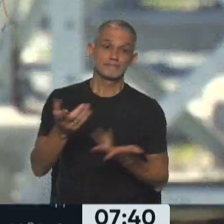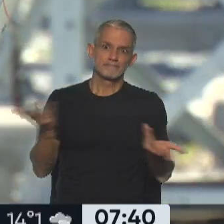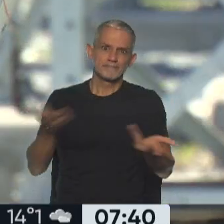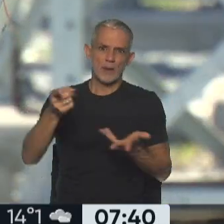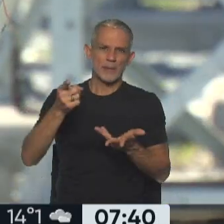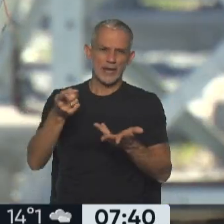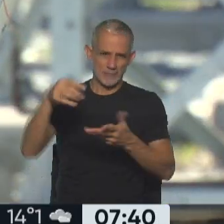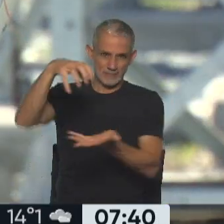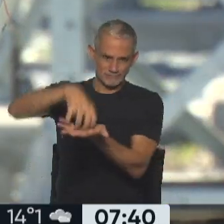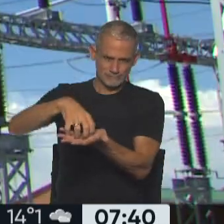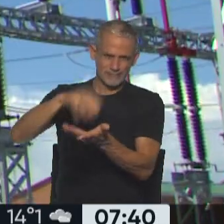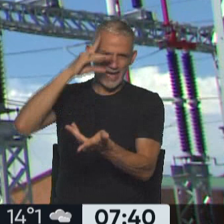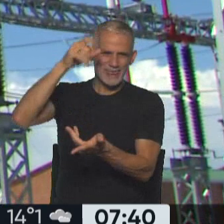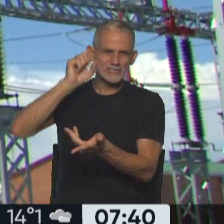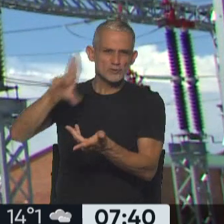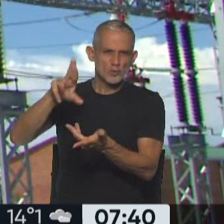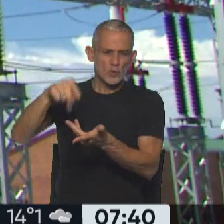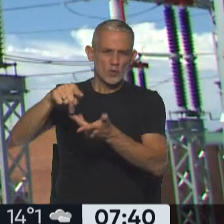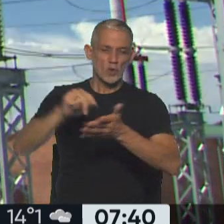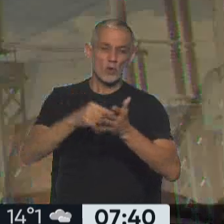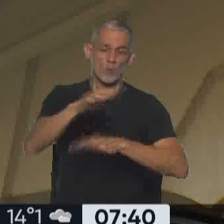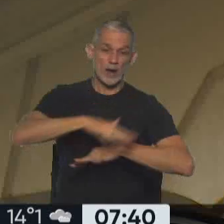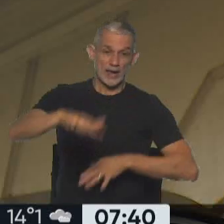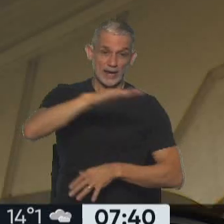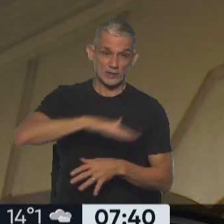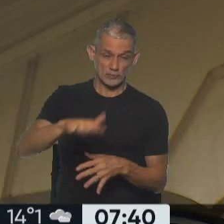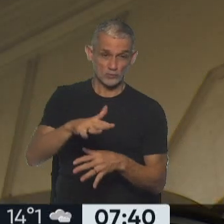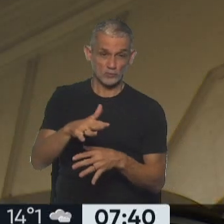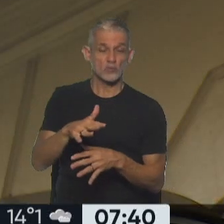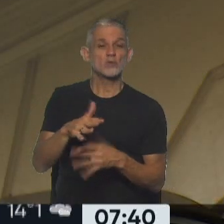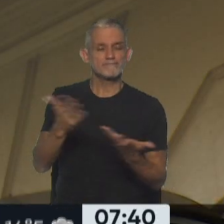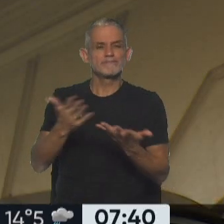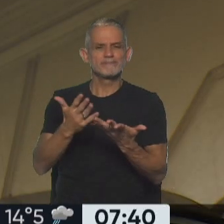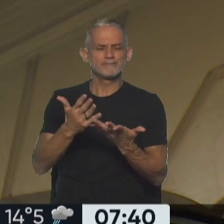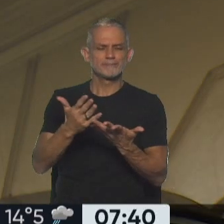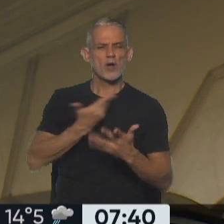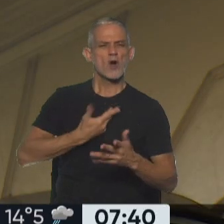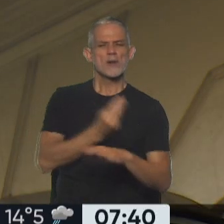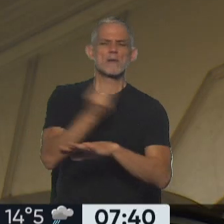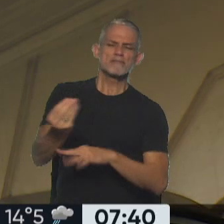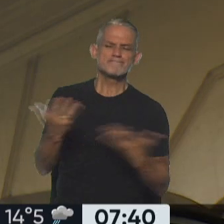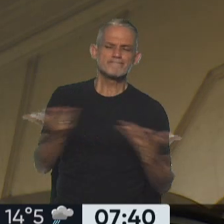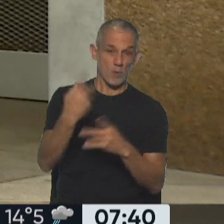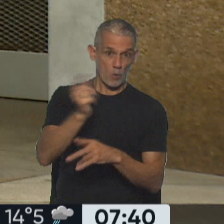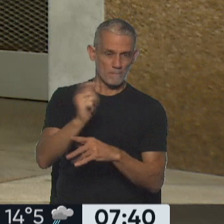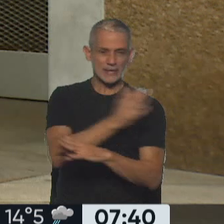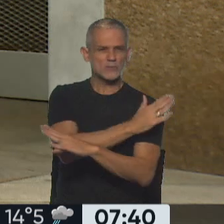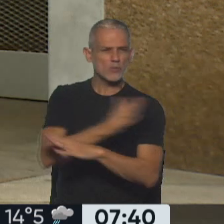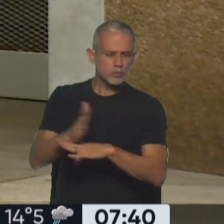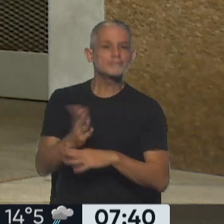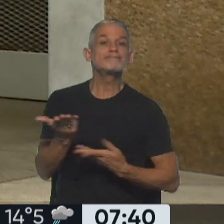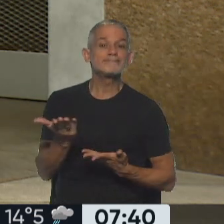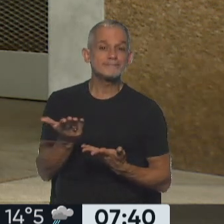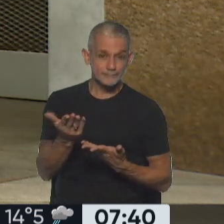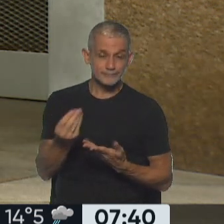la distribuidora que afecta en el área metropolitana de Buenos Aires, una intervención. Bueno, a un mes de cumplida esa